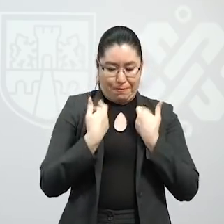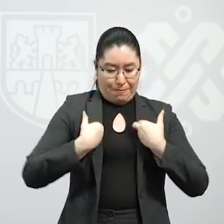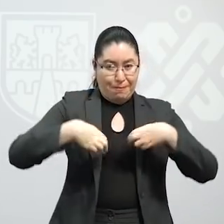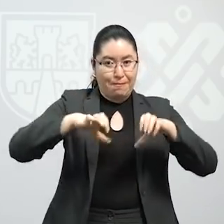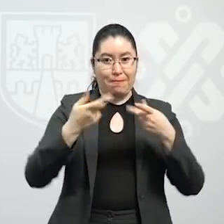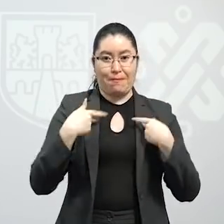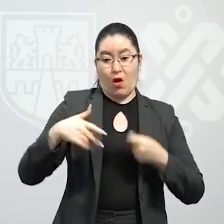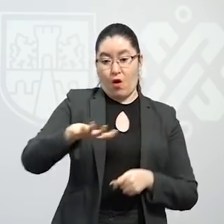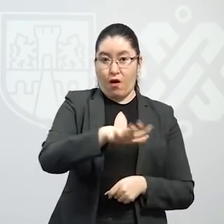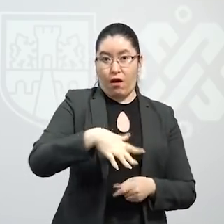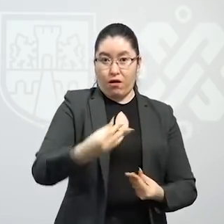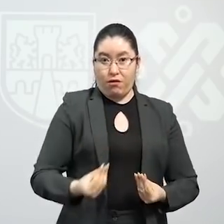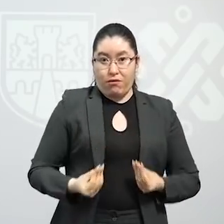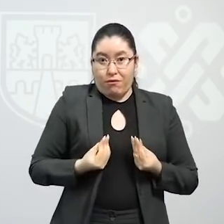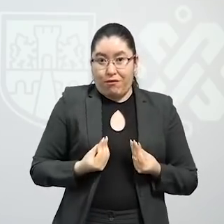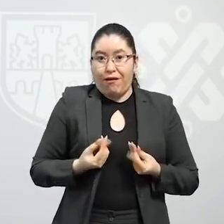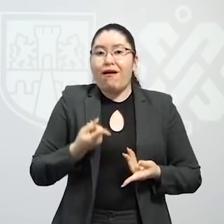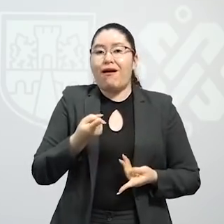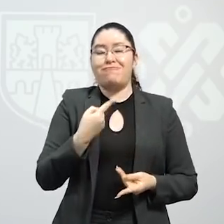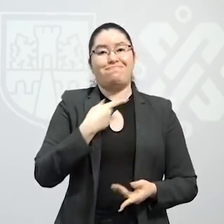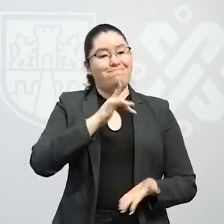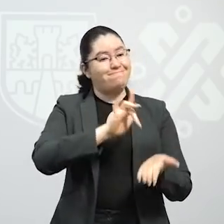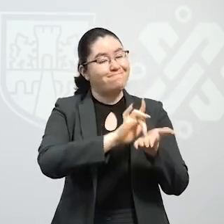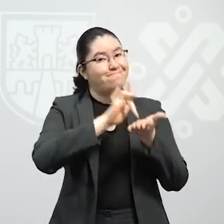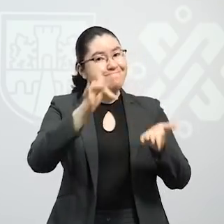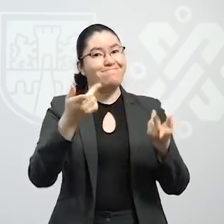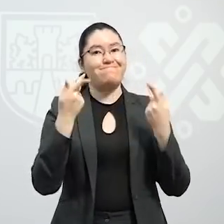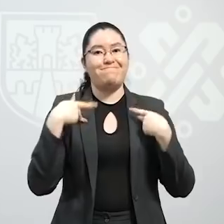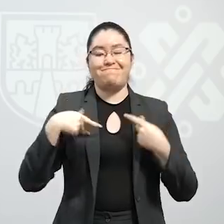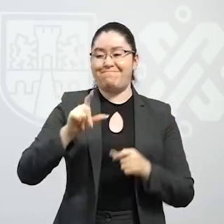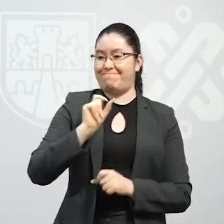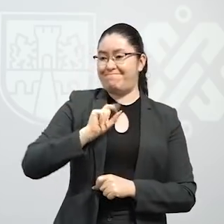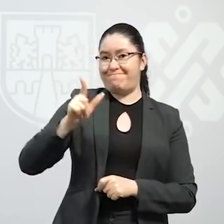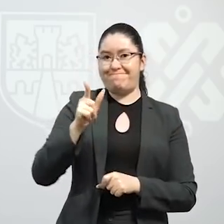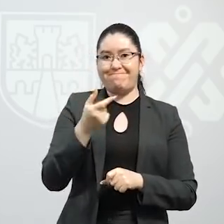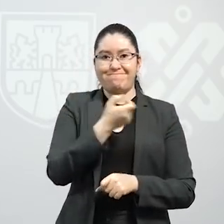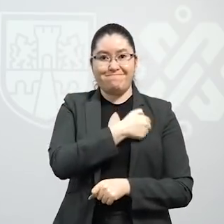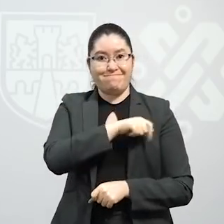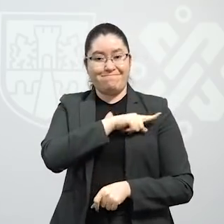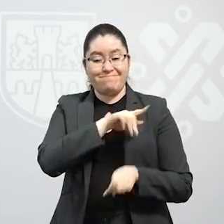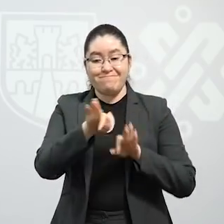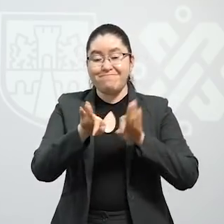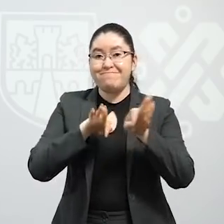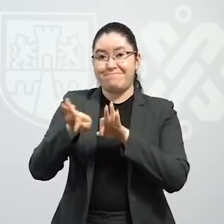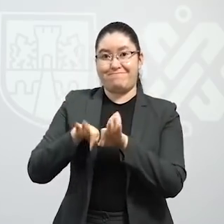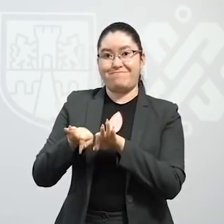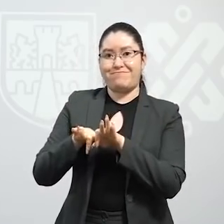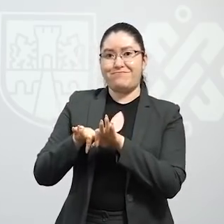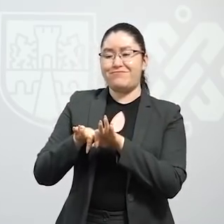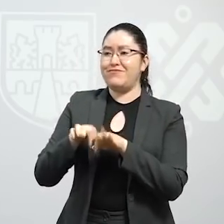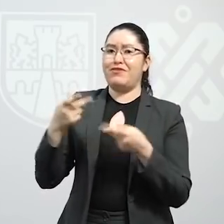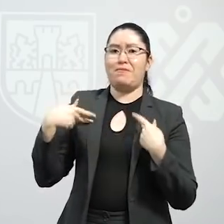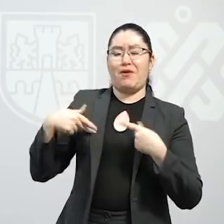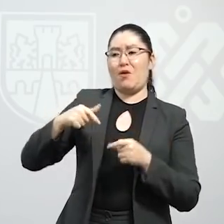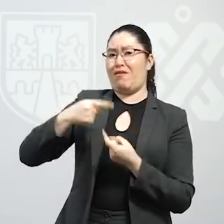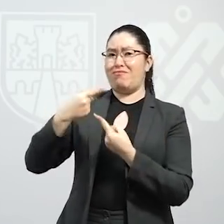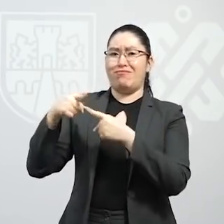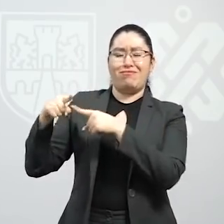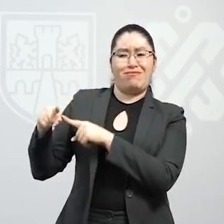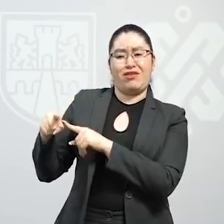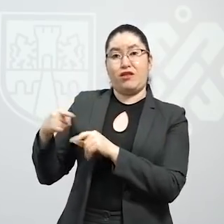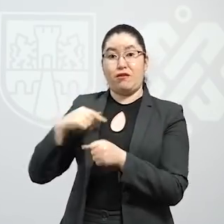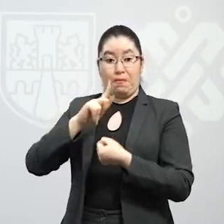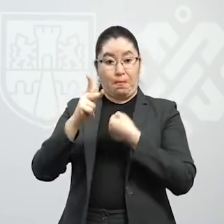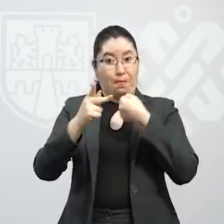habitantes de la ciudad, a nuestro personal de salud y a todos aquellos que han venido de distintos lugares del